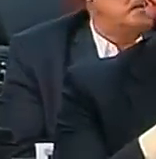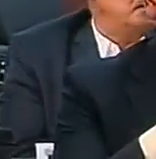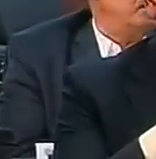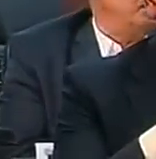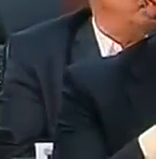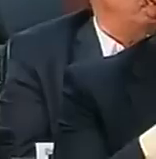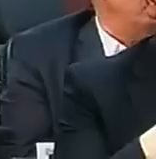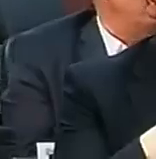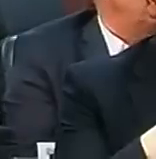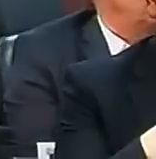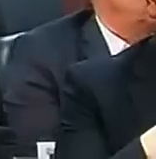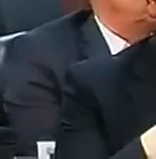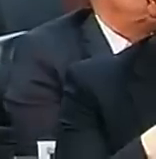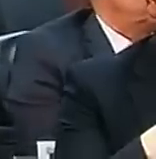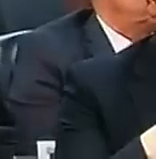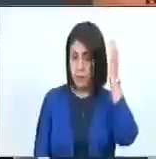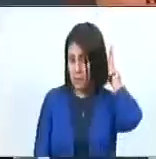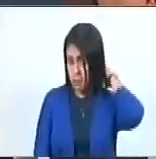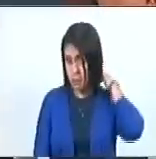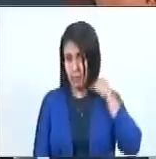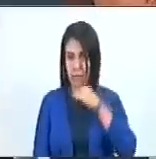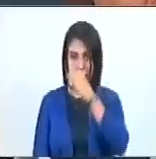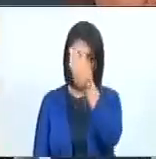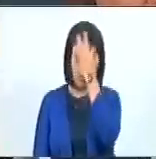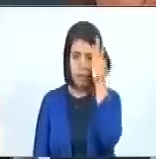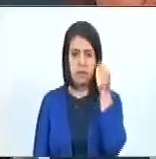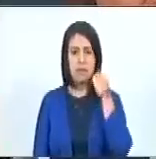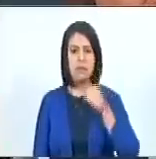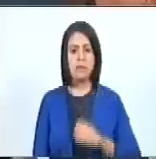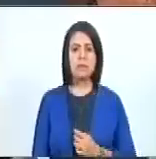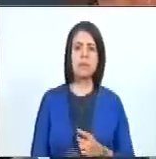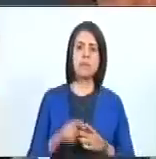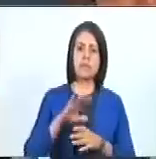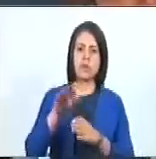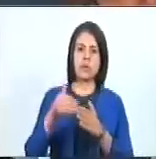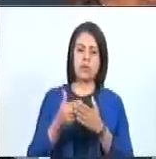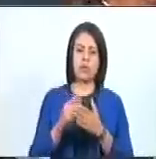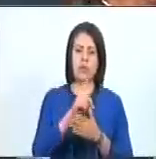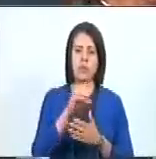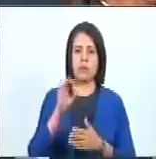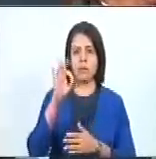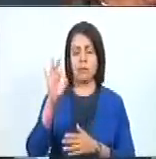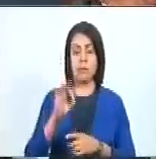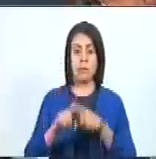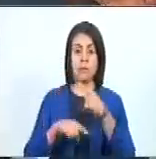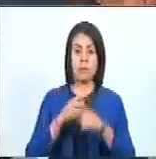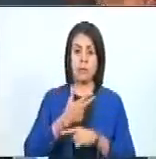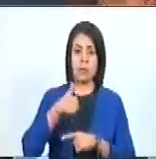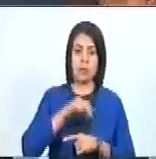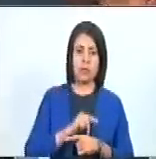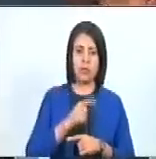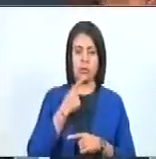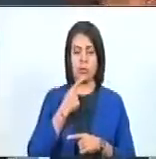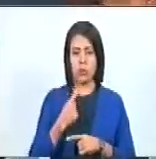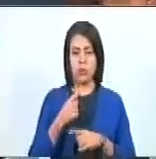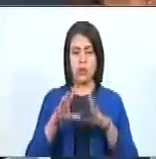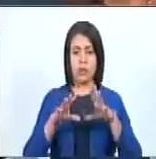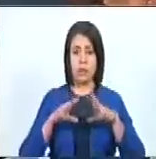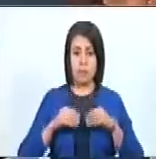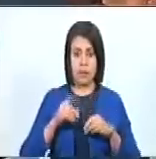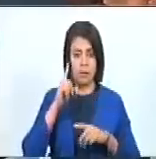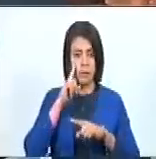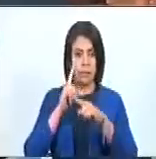vía se abordó a través del ministerio y se recuperó en su totalidad en un 100%. Sería para nosotros mezquinos no reconocer